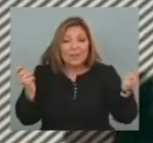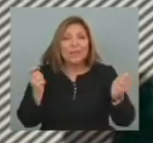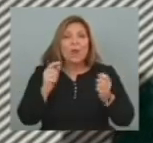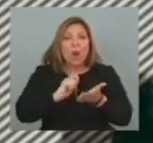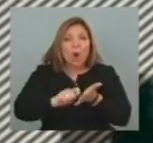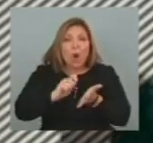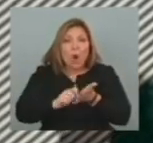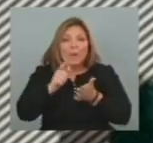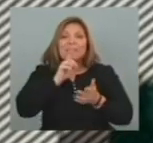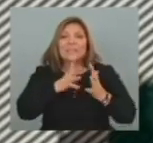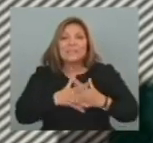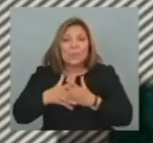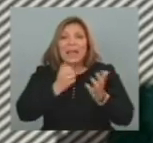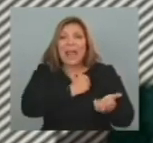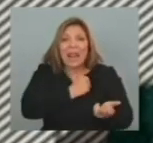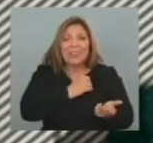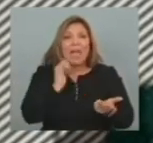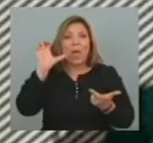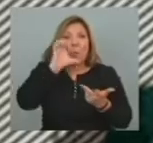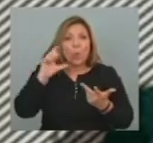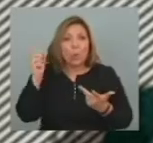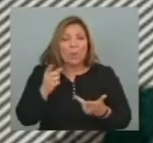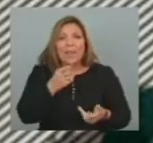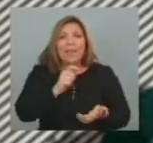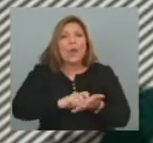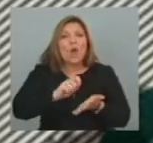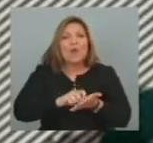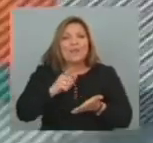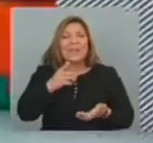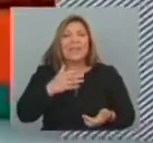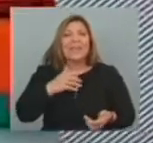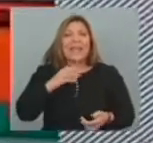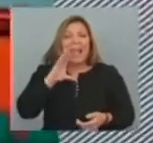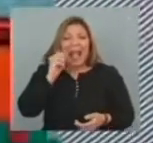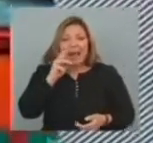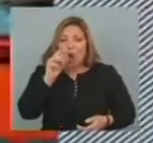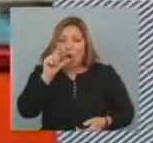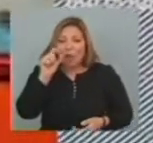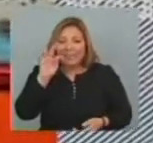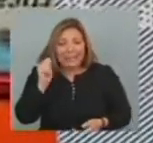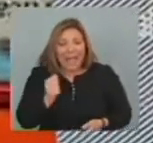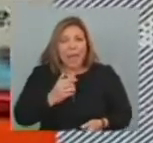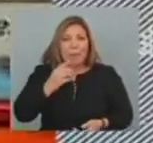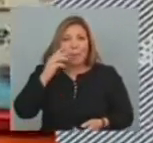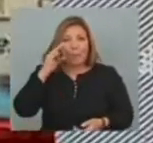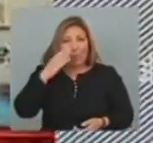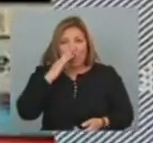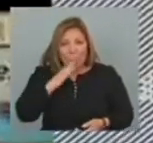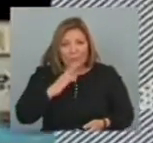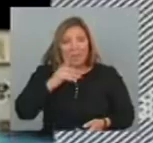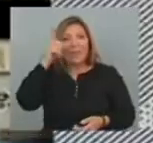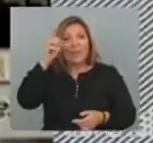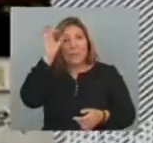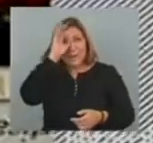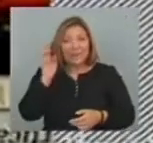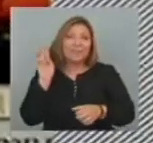sus obras En Estados Unidos Canadá Y Europa Se trata De la novela Carlota Podrida Que ficciona La visita De la actriz Británica Charlotte Rampling